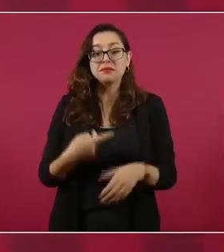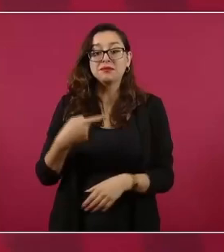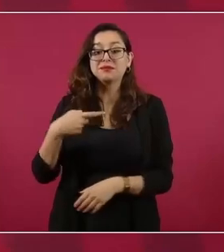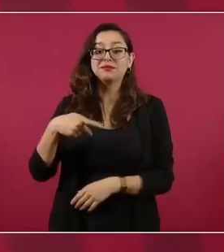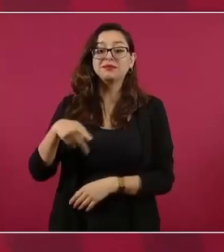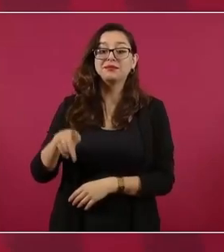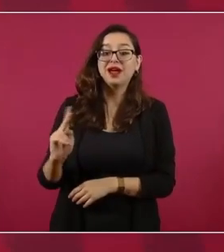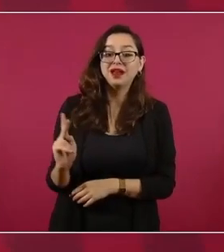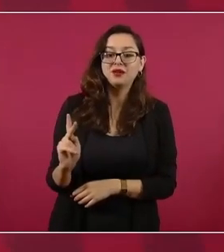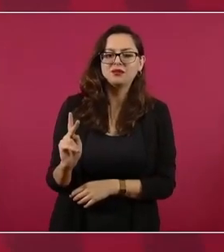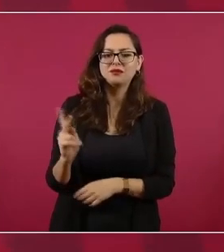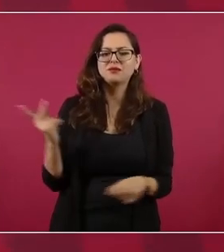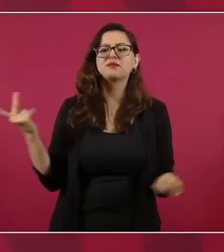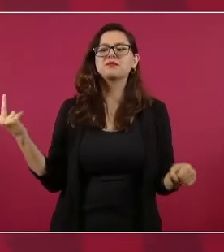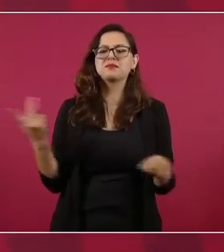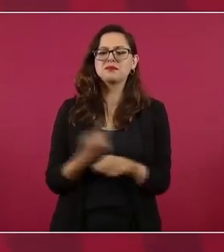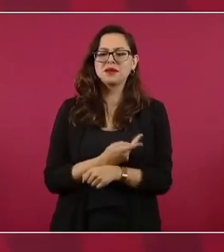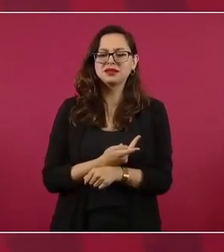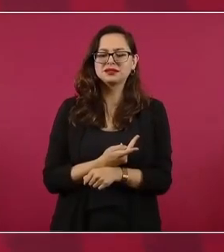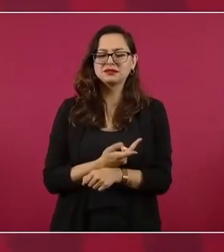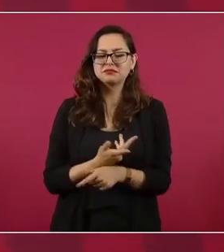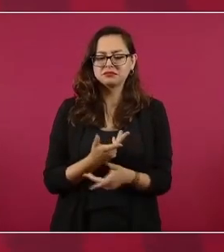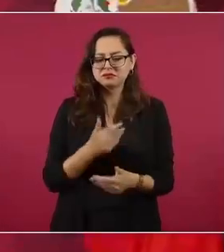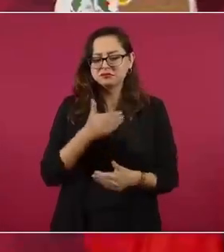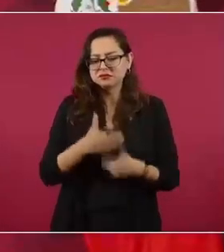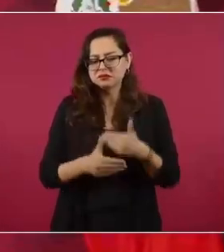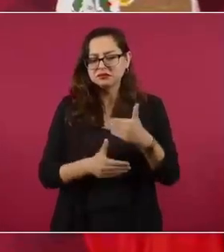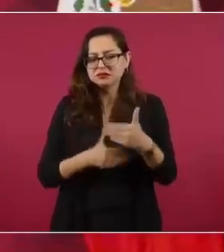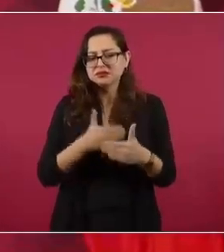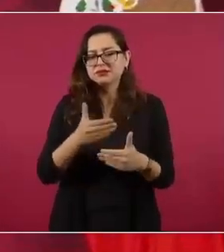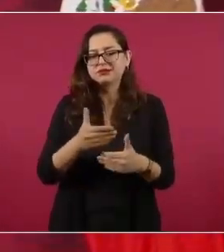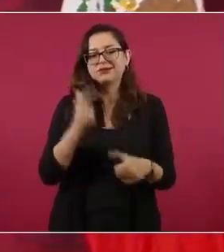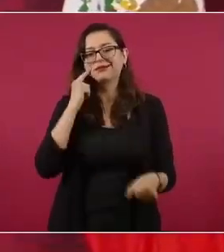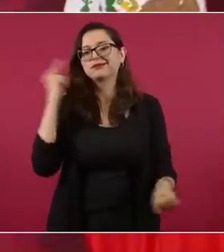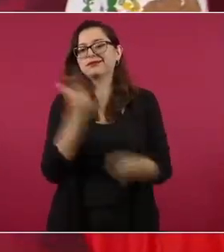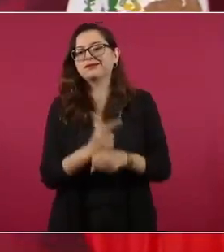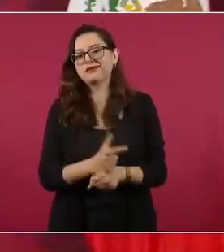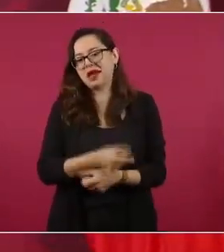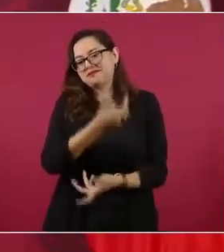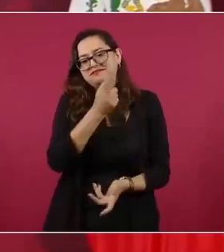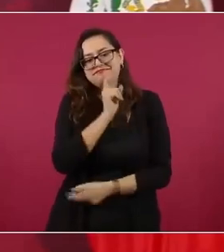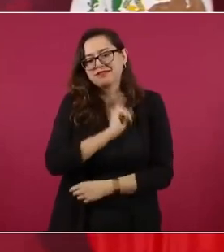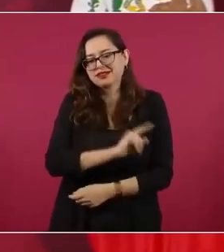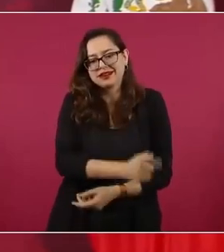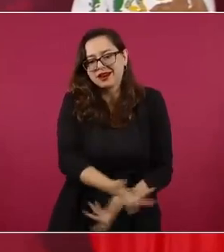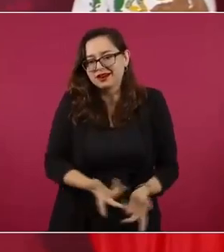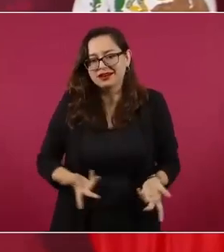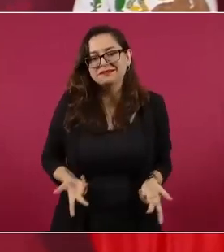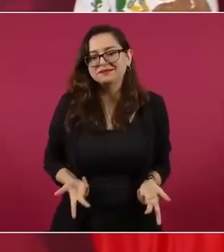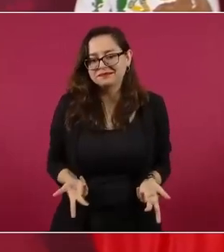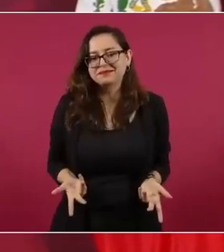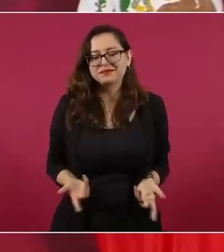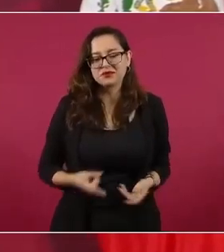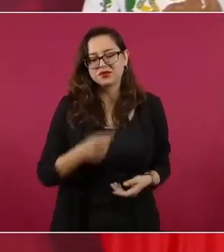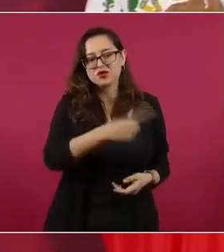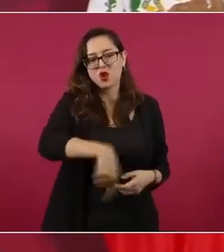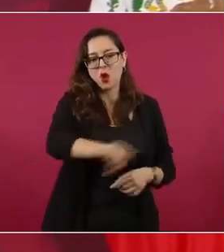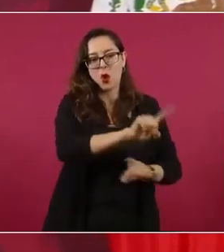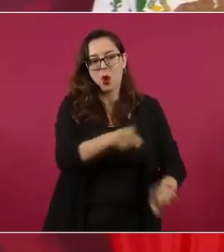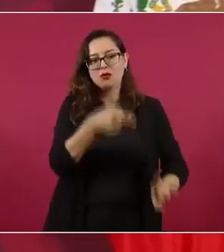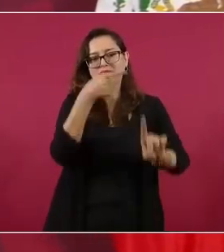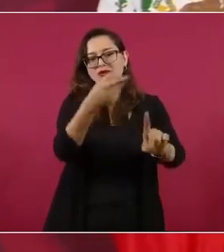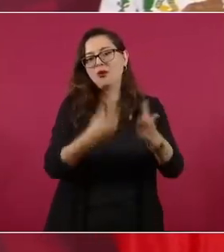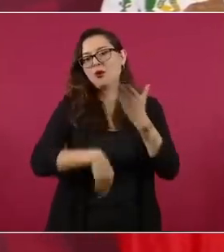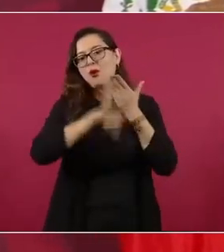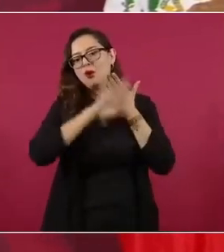el propósito era, como ahora también, golpearme. Se puso de